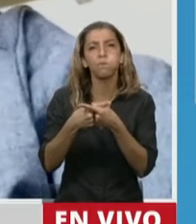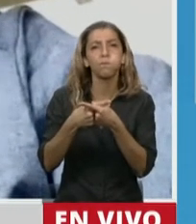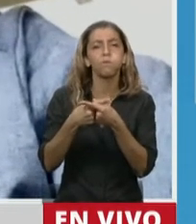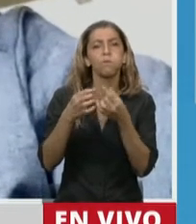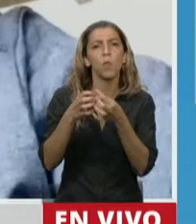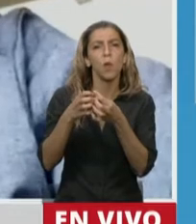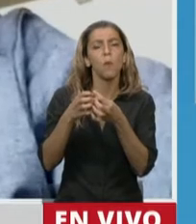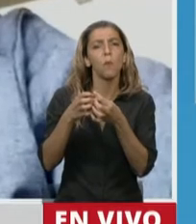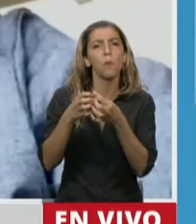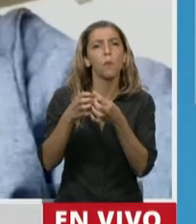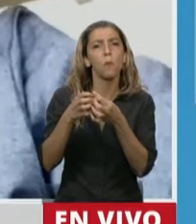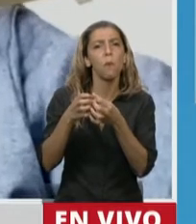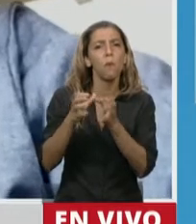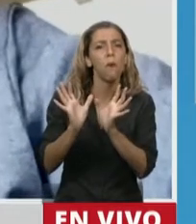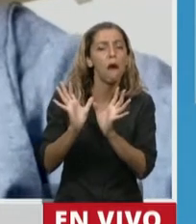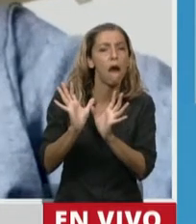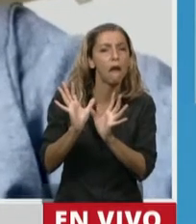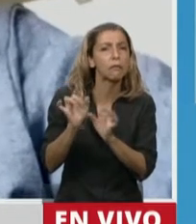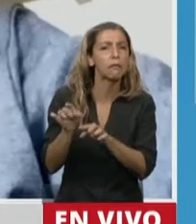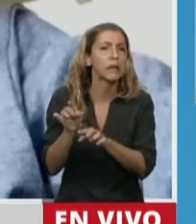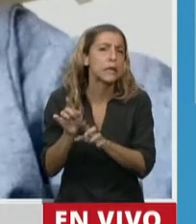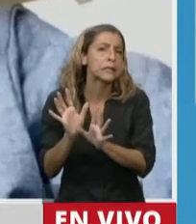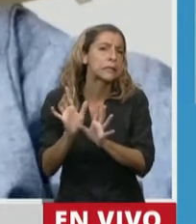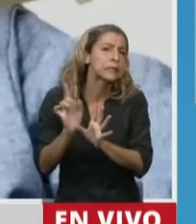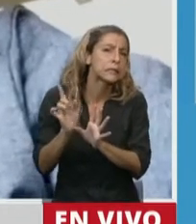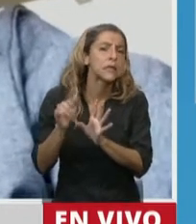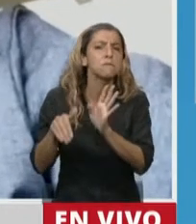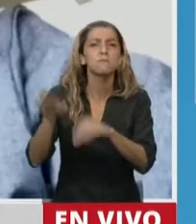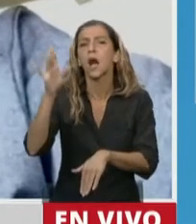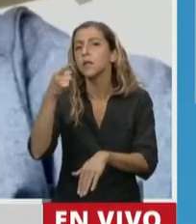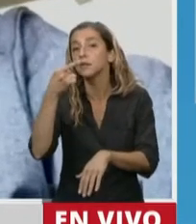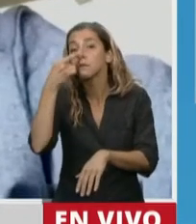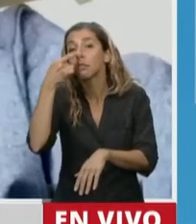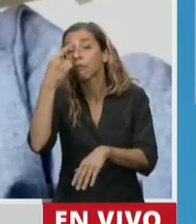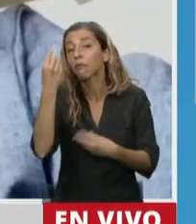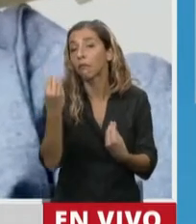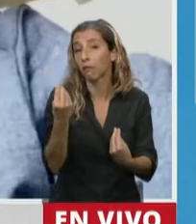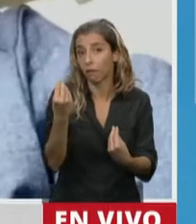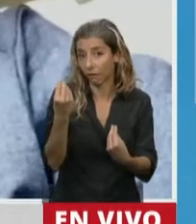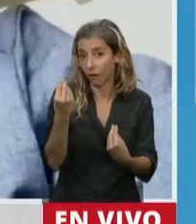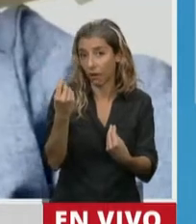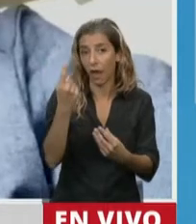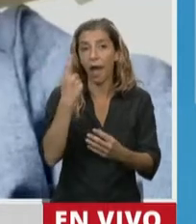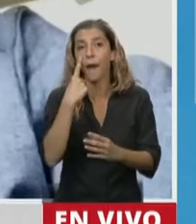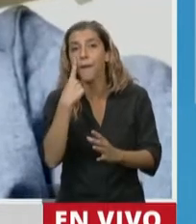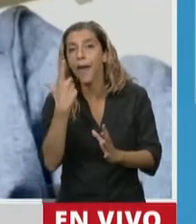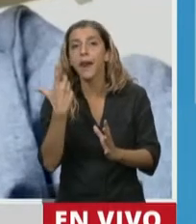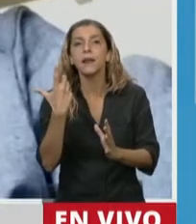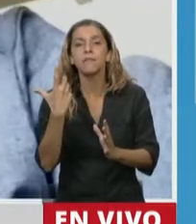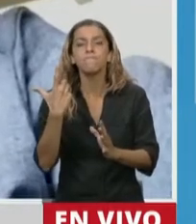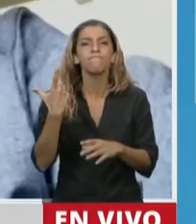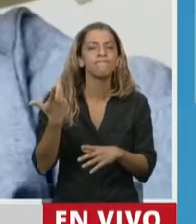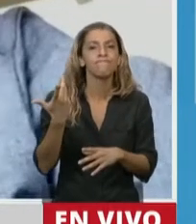veo muy interesados en ver de qué manera le ganamos con tiempo al porvenir, a lo que